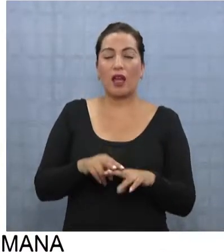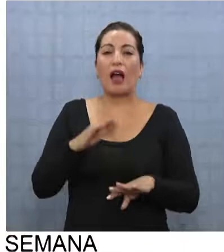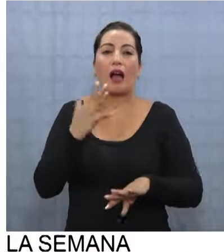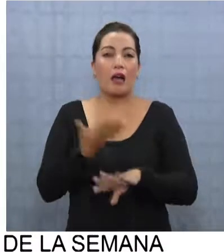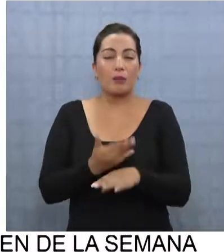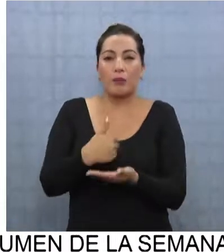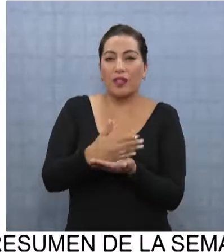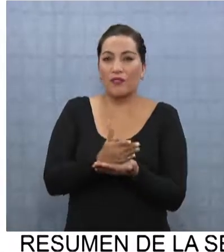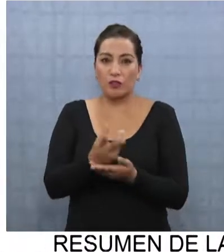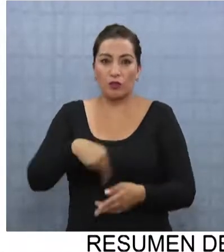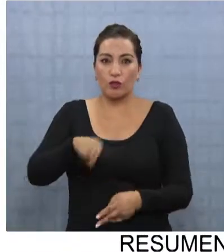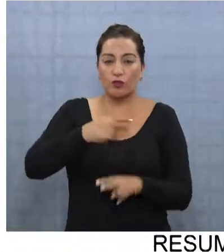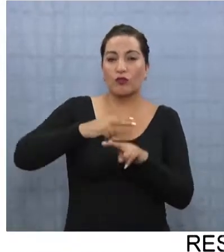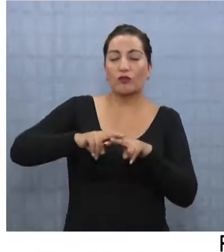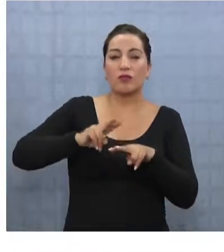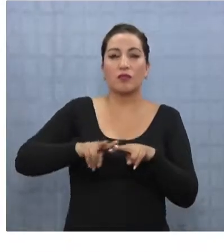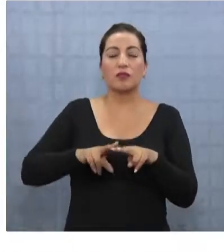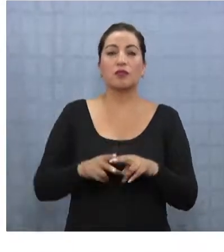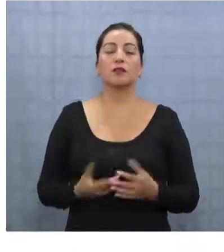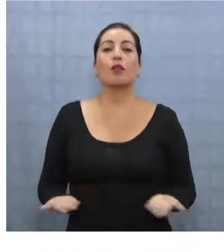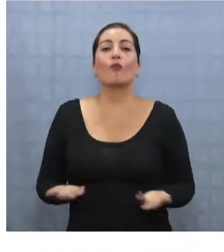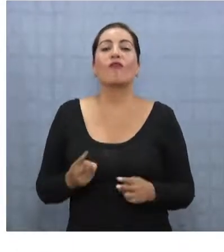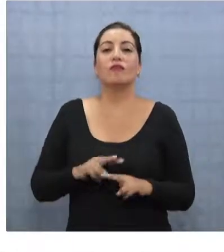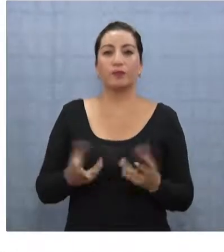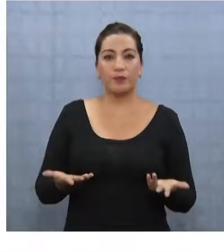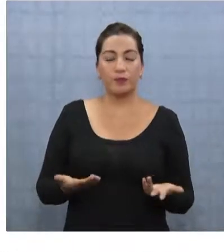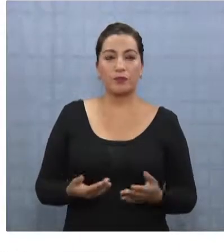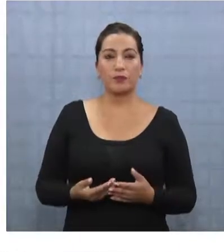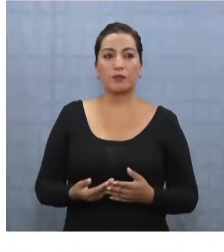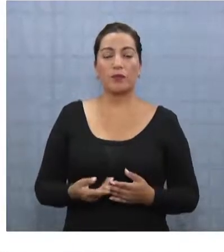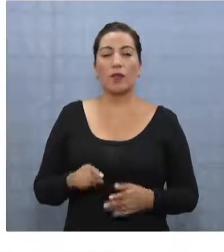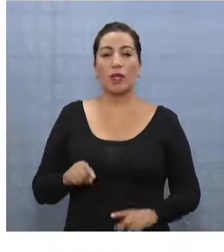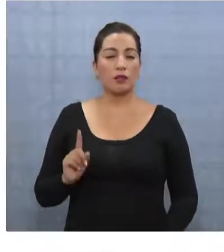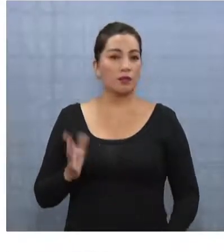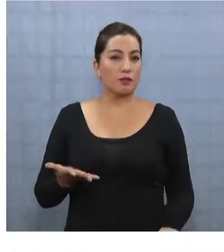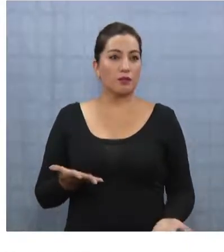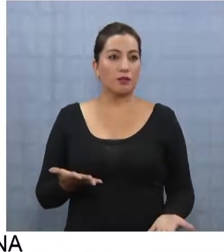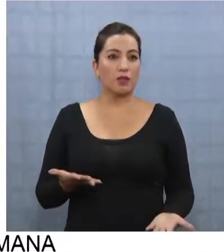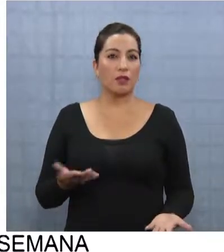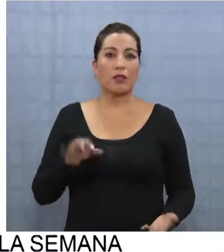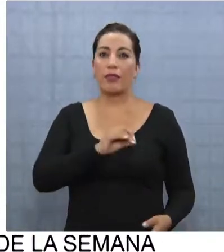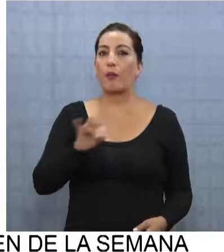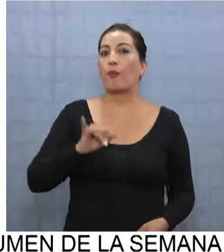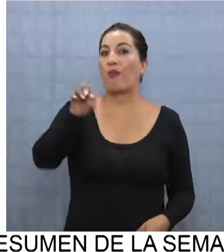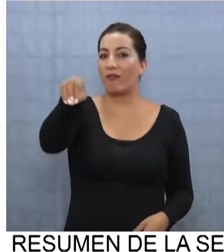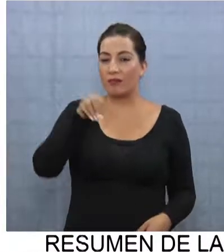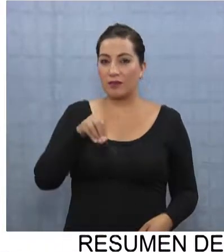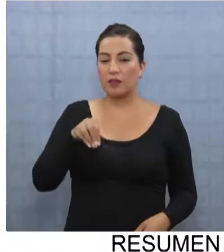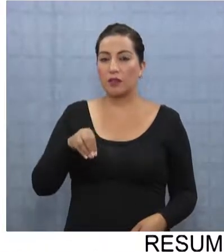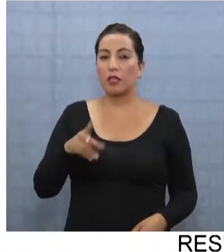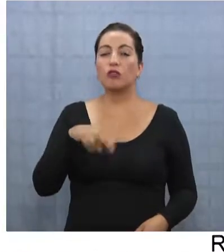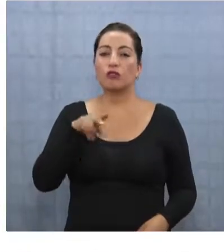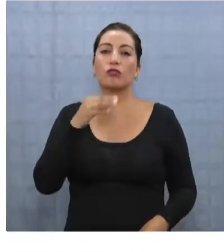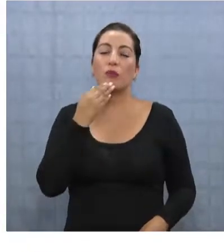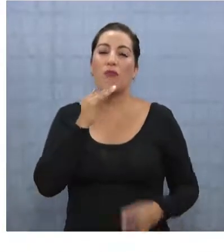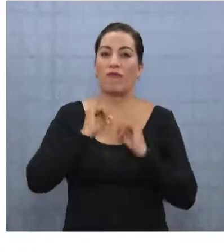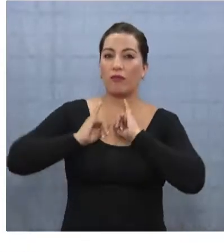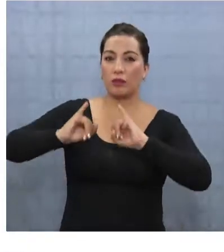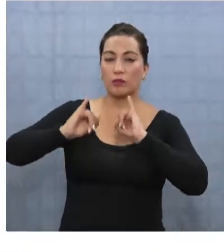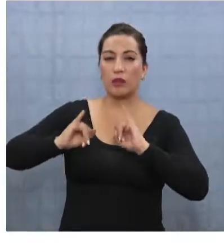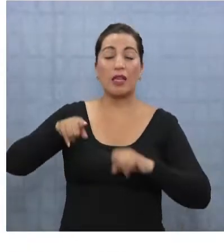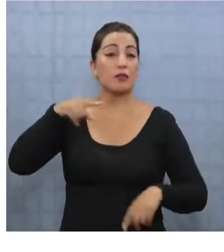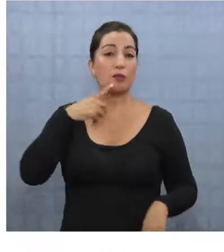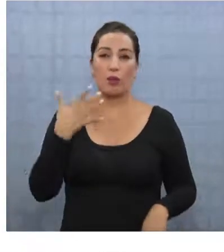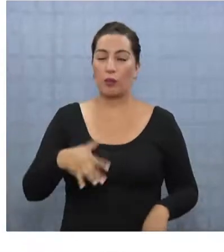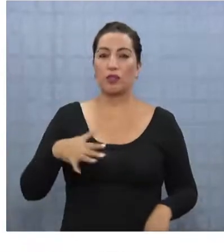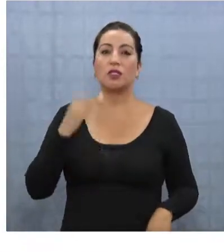dando, obviamente hay planificaciones que se están dando, se están barajando, pero en su minuto serán dadas a conocer. Pero